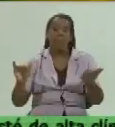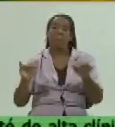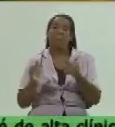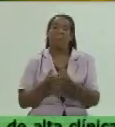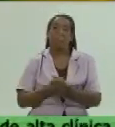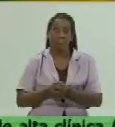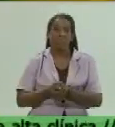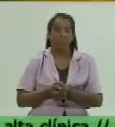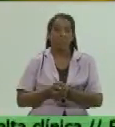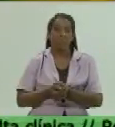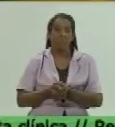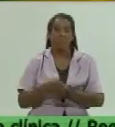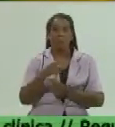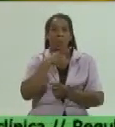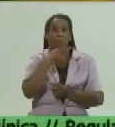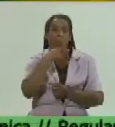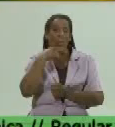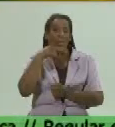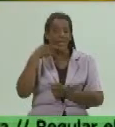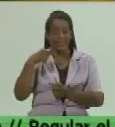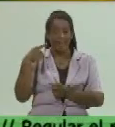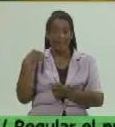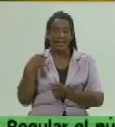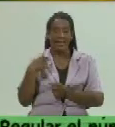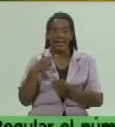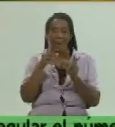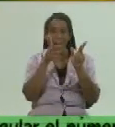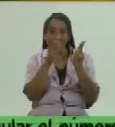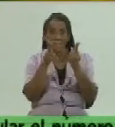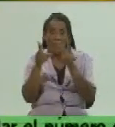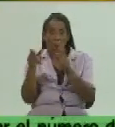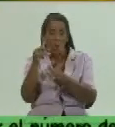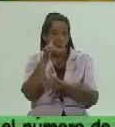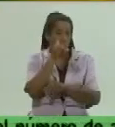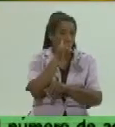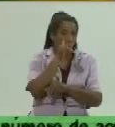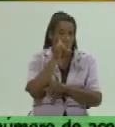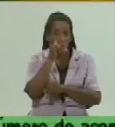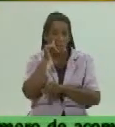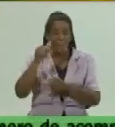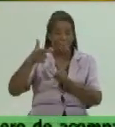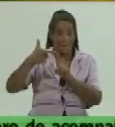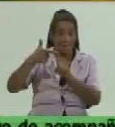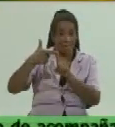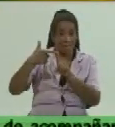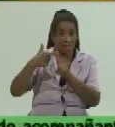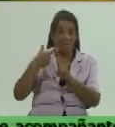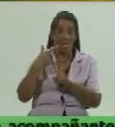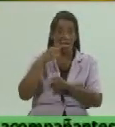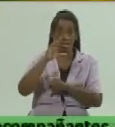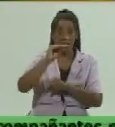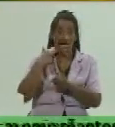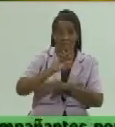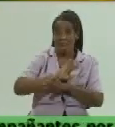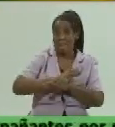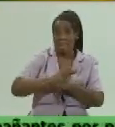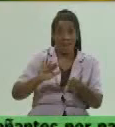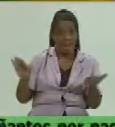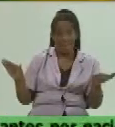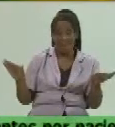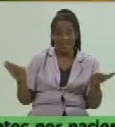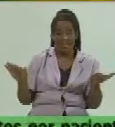y bueno ahorita en el expo que se presentó aquí por el vicepresidente el vicepresidente ha hablado de la